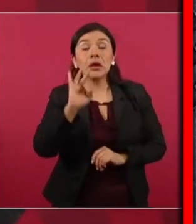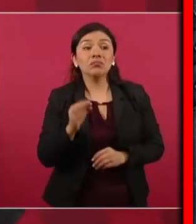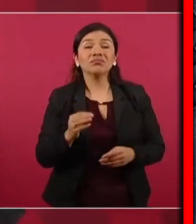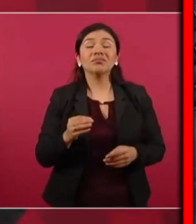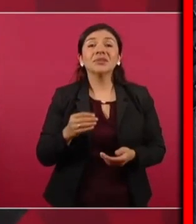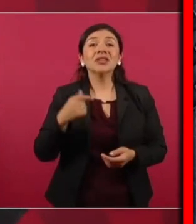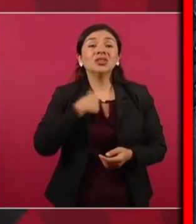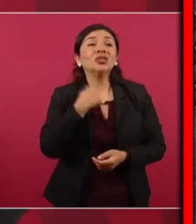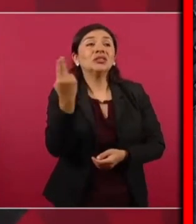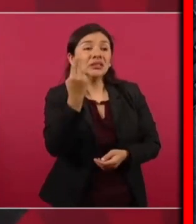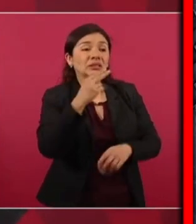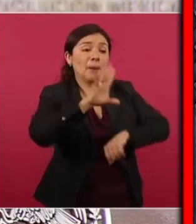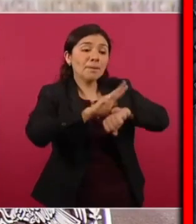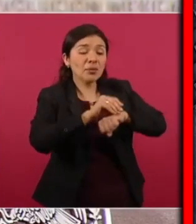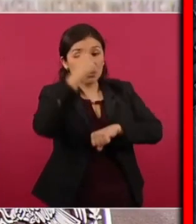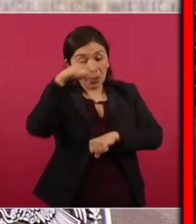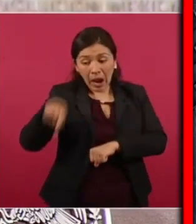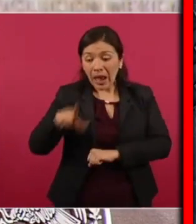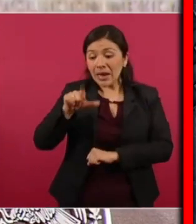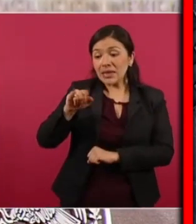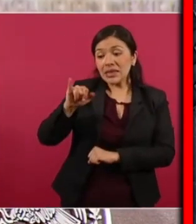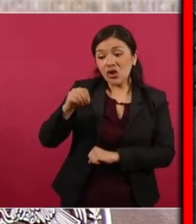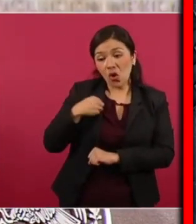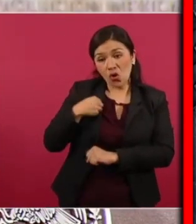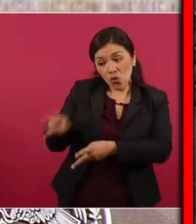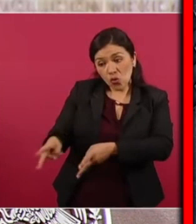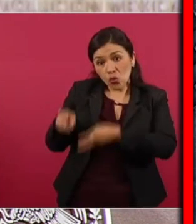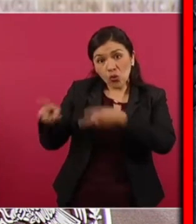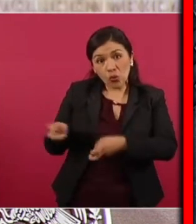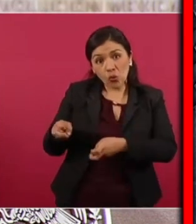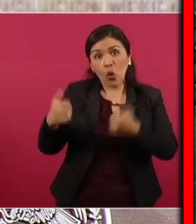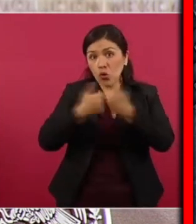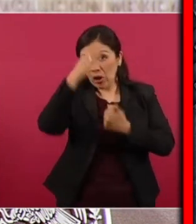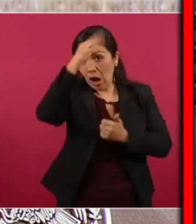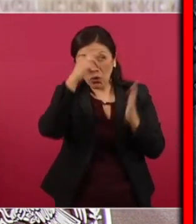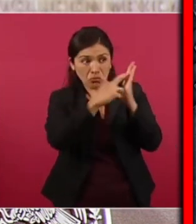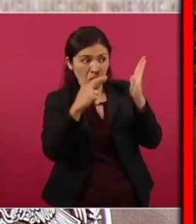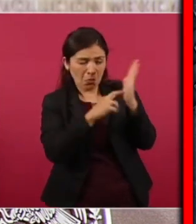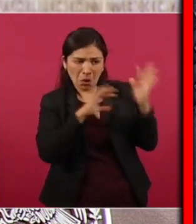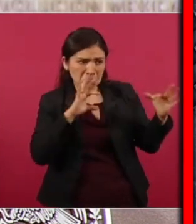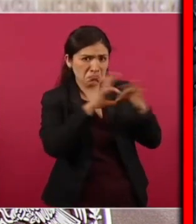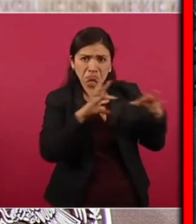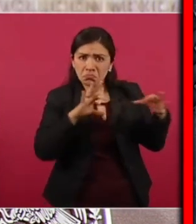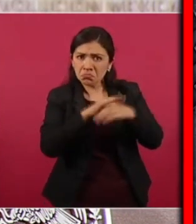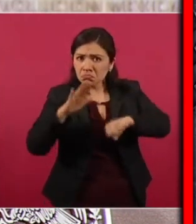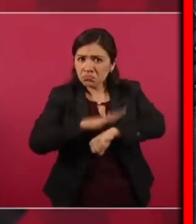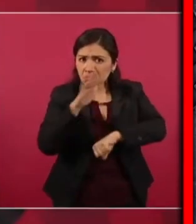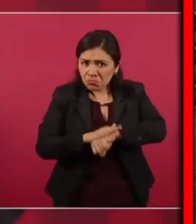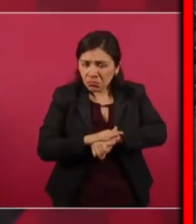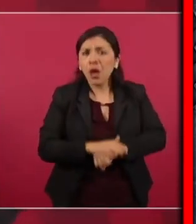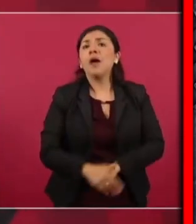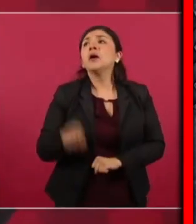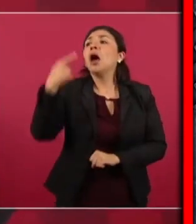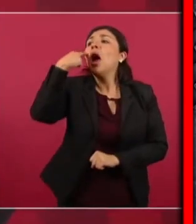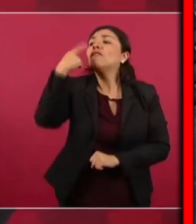explotar litio y están en regla y hay proyecto